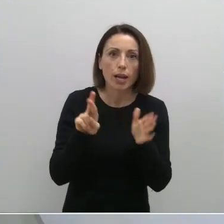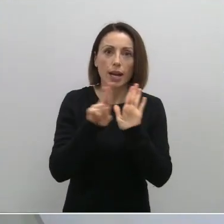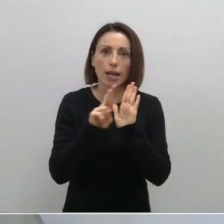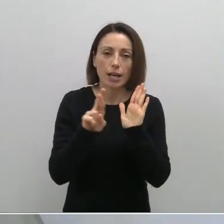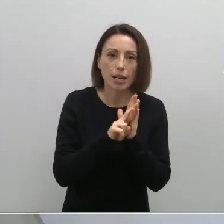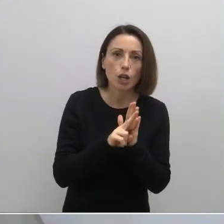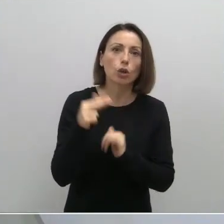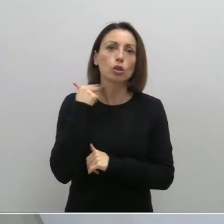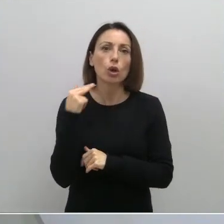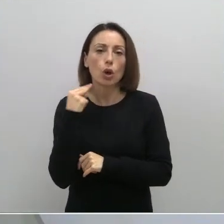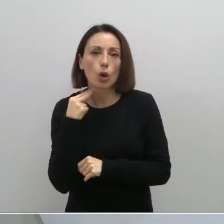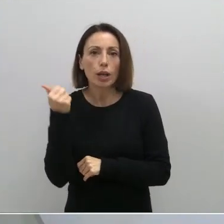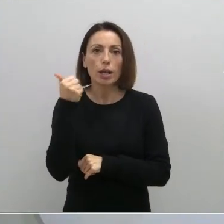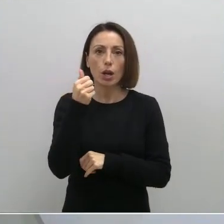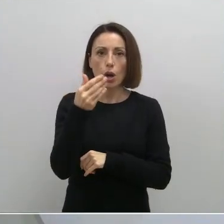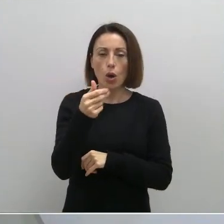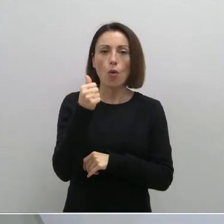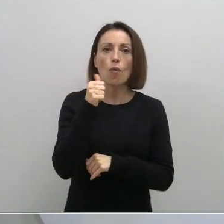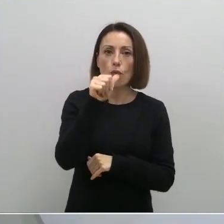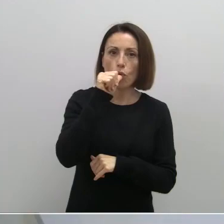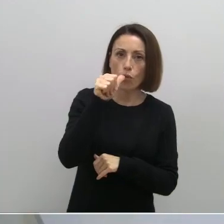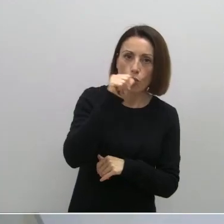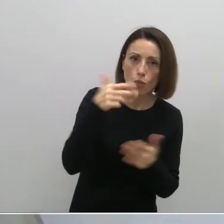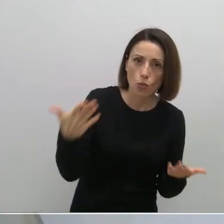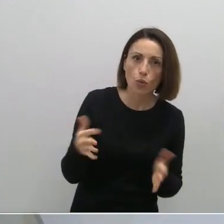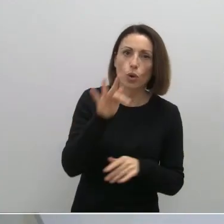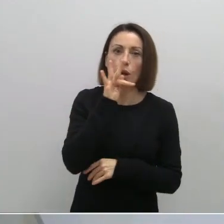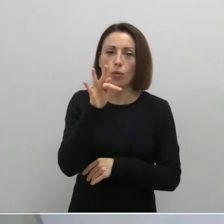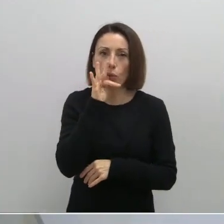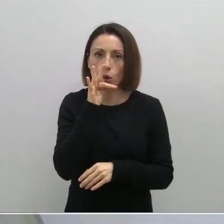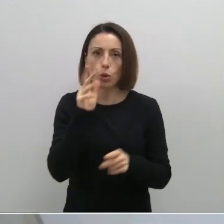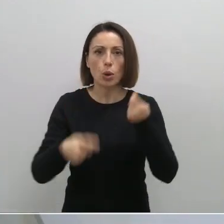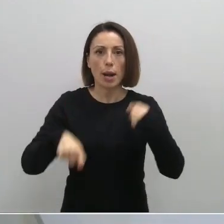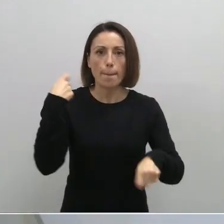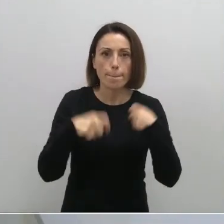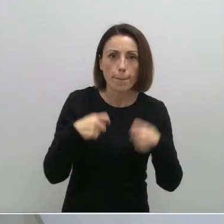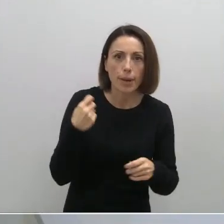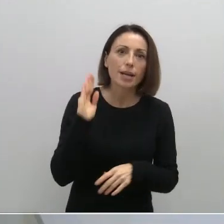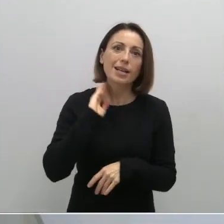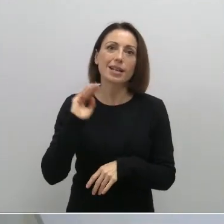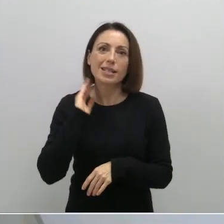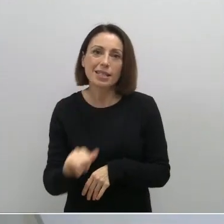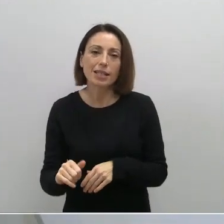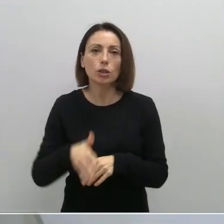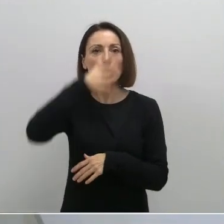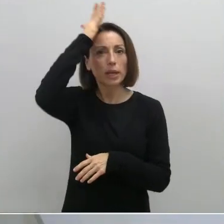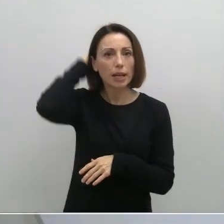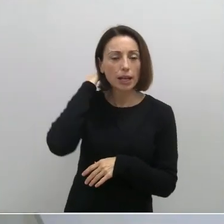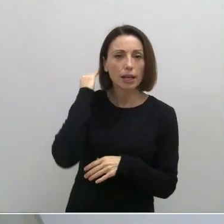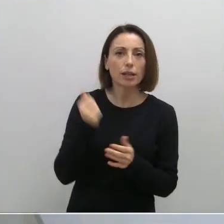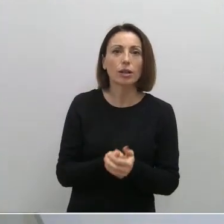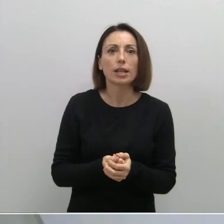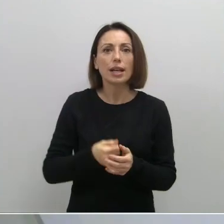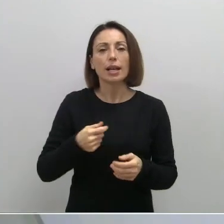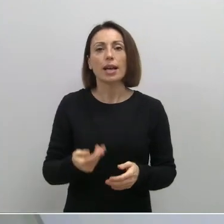Lorquí, Campos del Río, Bullas, Abarán, Villanueva, Fortuna, Moratalla, Santomera, Cartagena, Pliego, Molina de Segura, Las